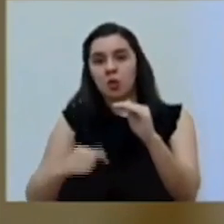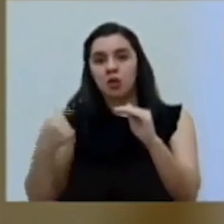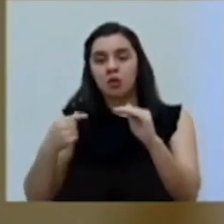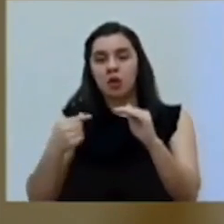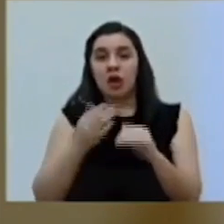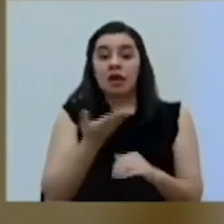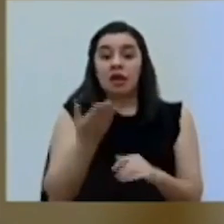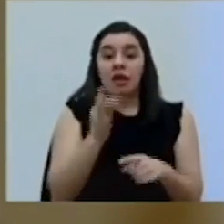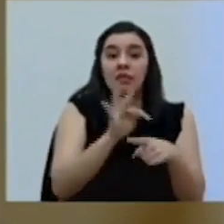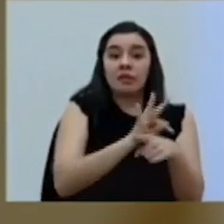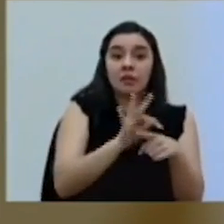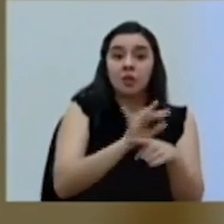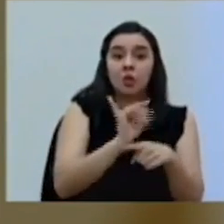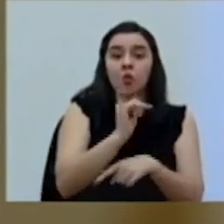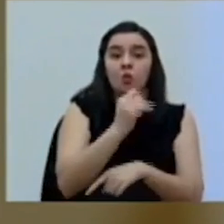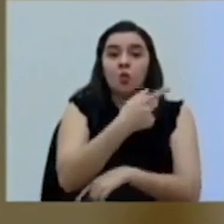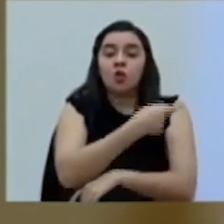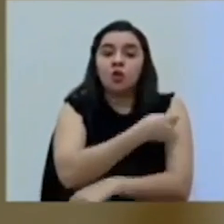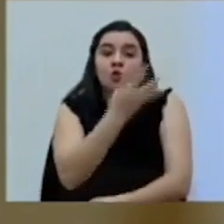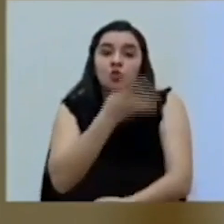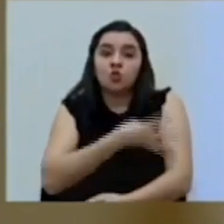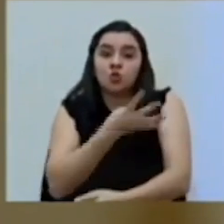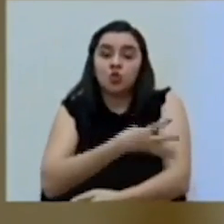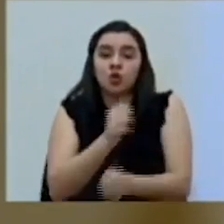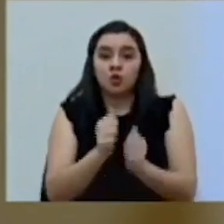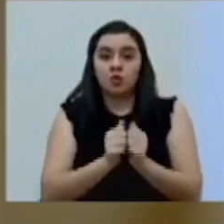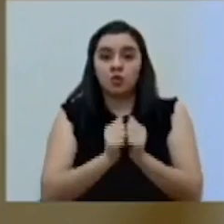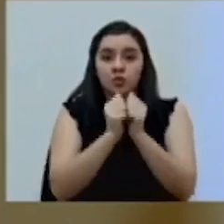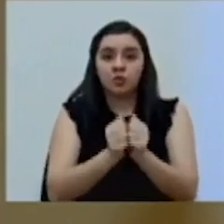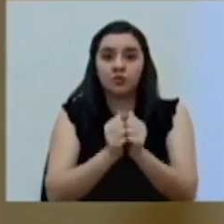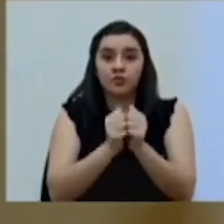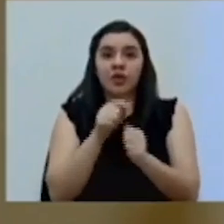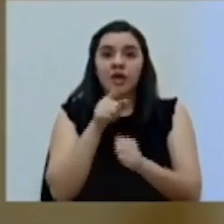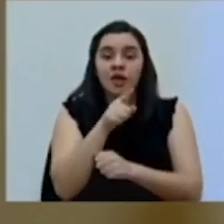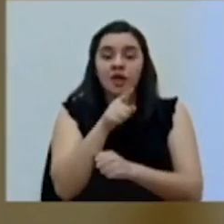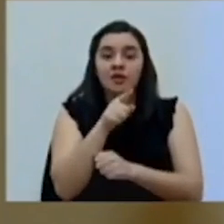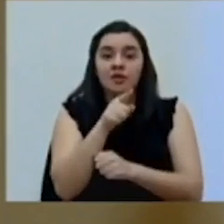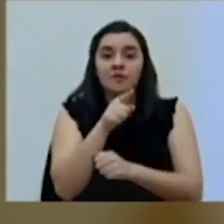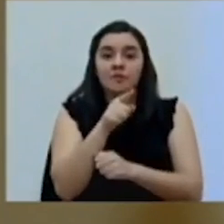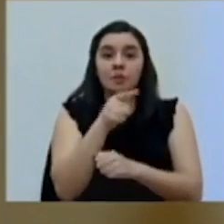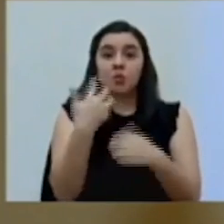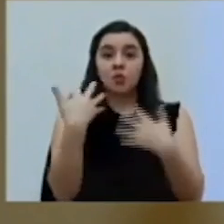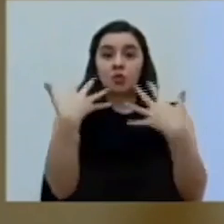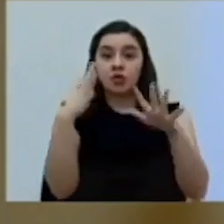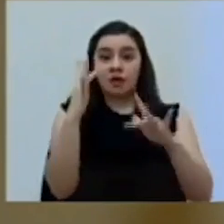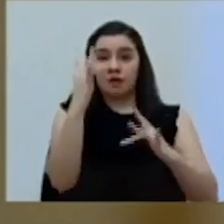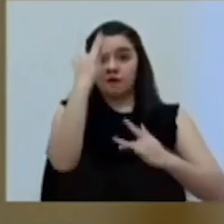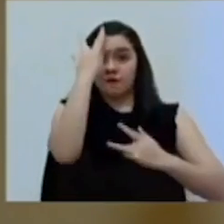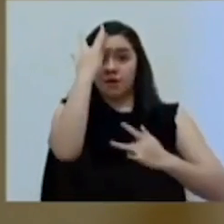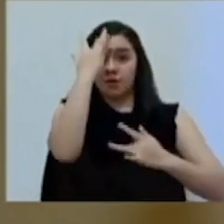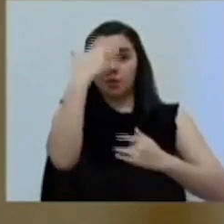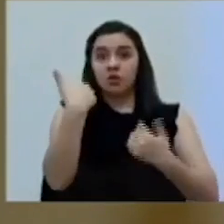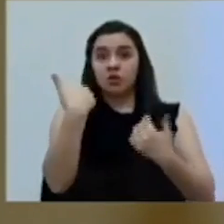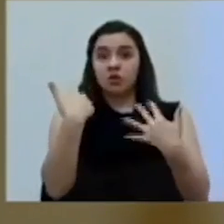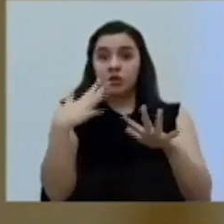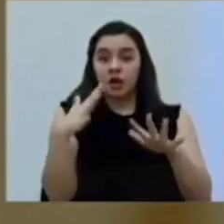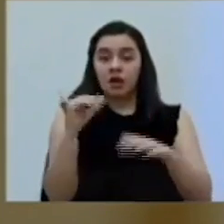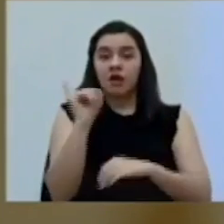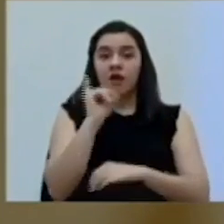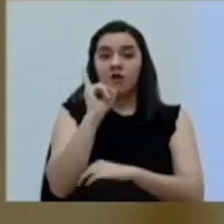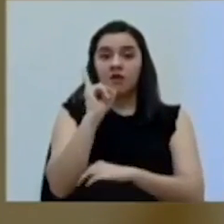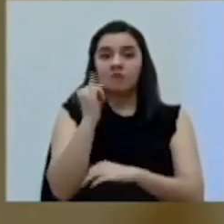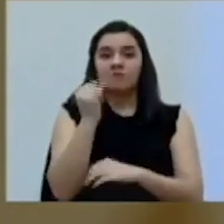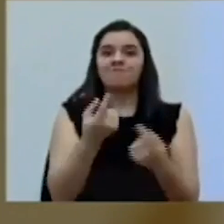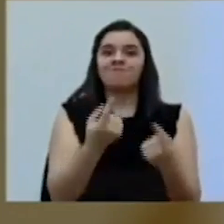tratamiento como lo ha sido el suero equino, que ese se administra cuando ya la enfermedad, cuando ya la infección ocurrió